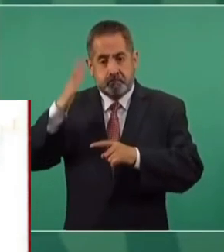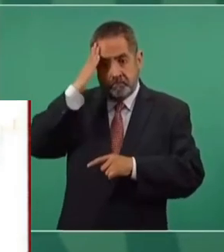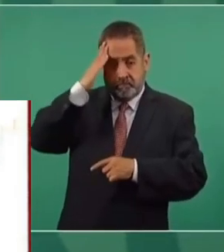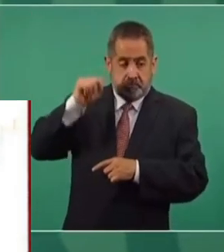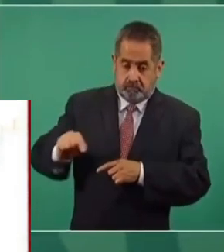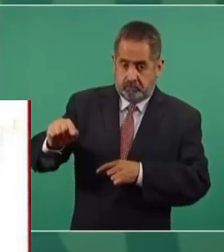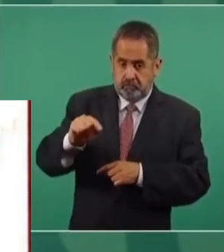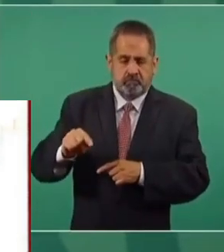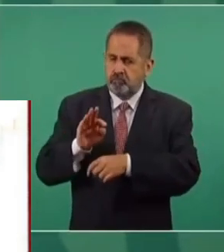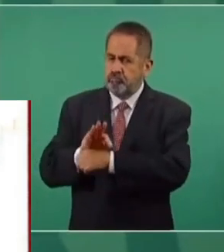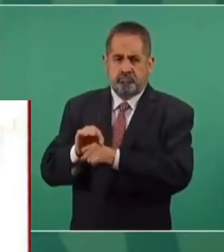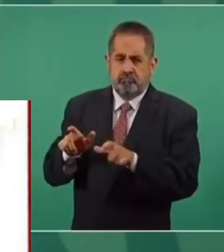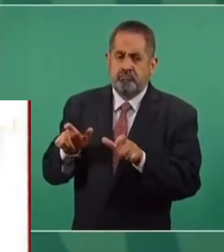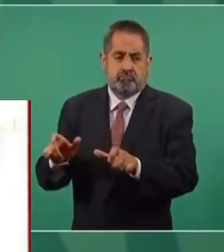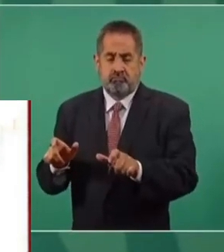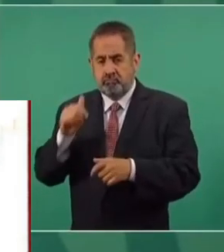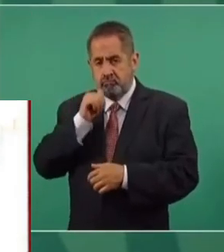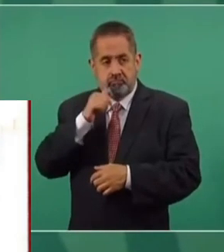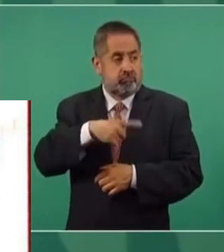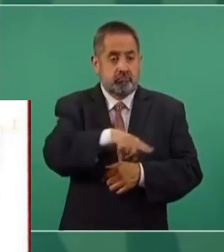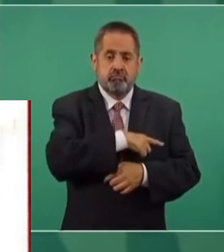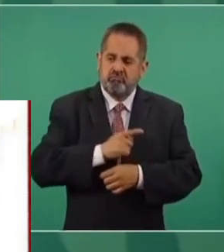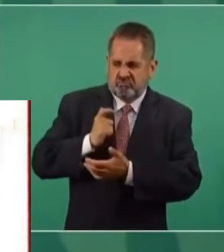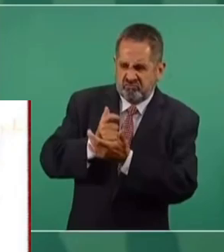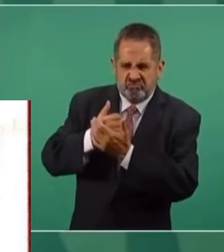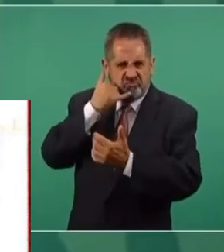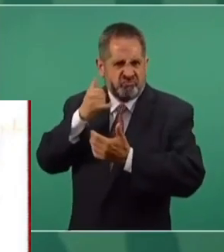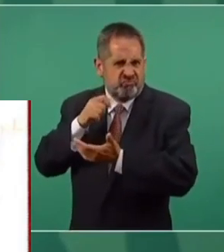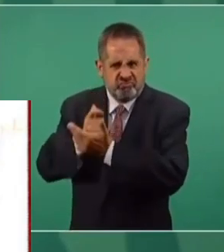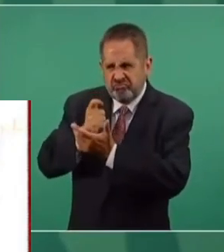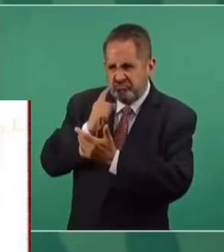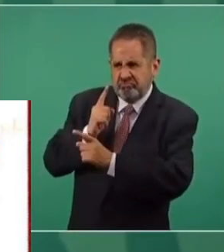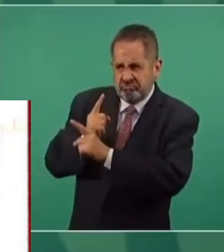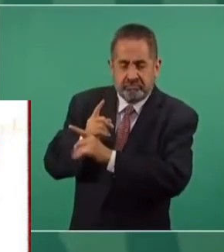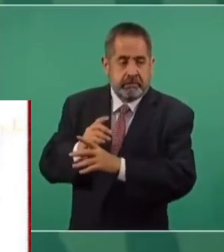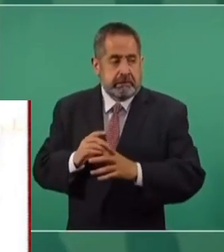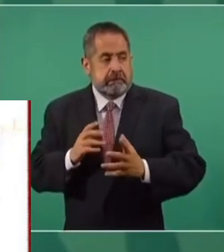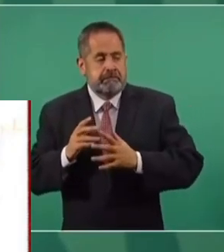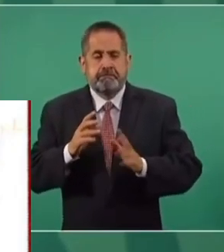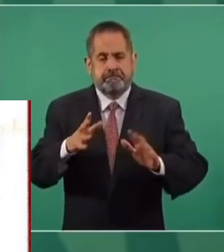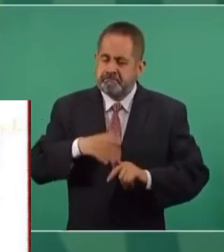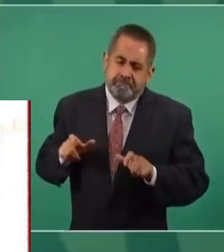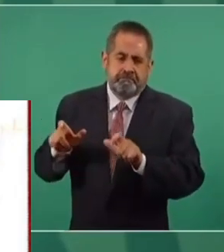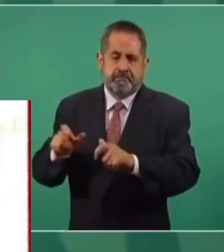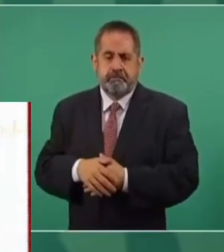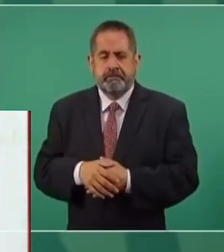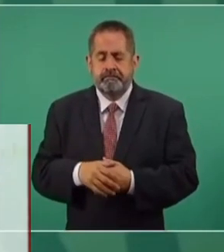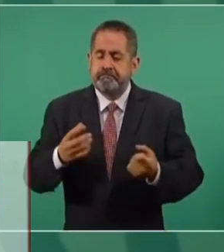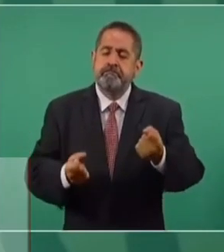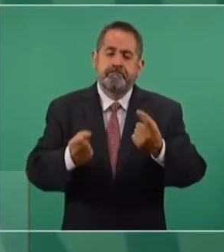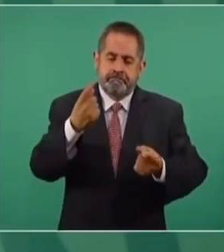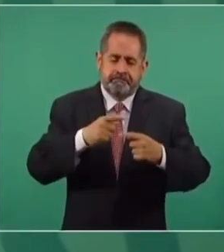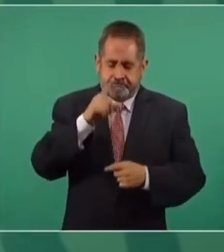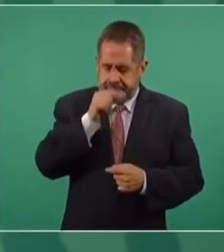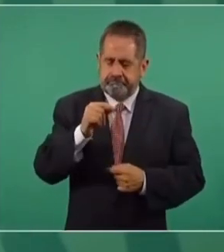que son amenazados. En algunos casos, desgraciadamente,